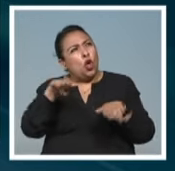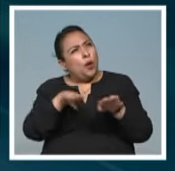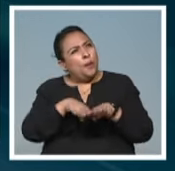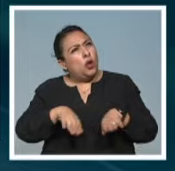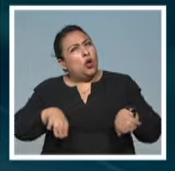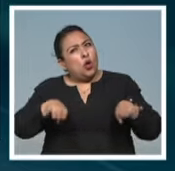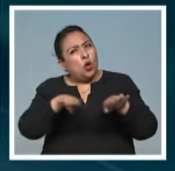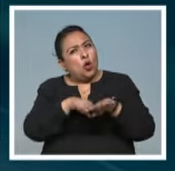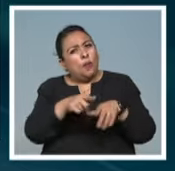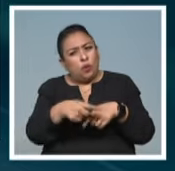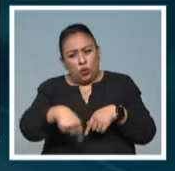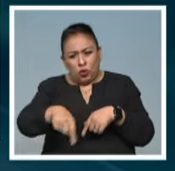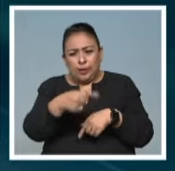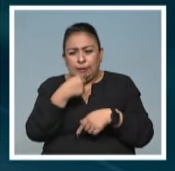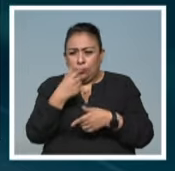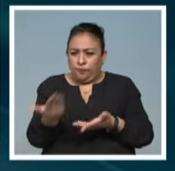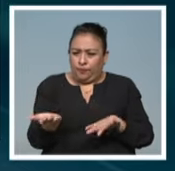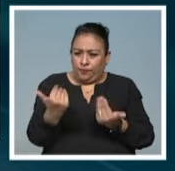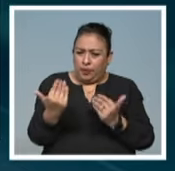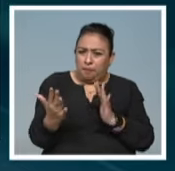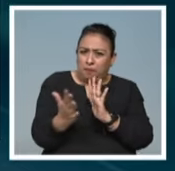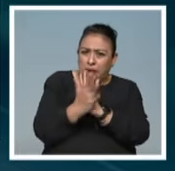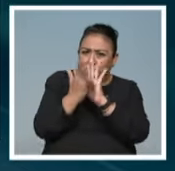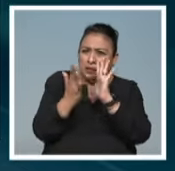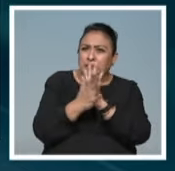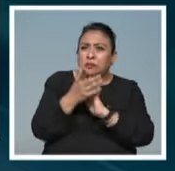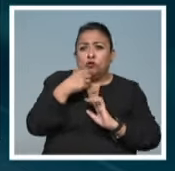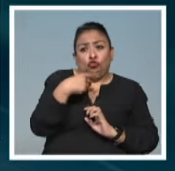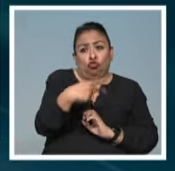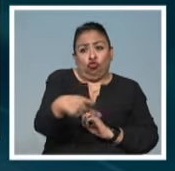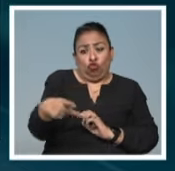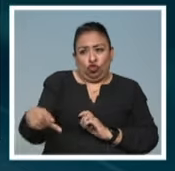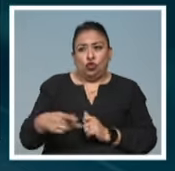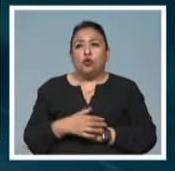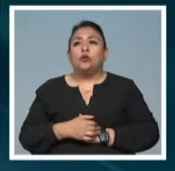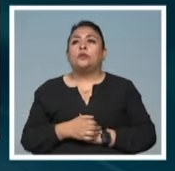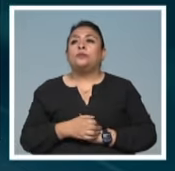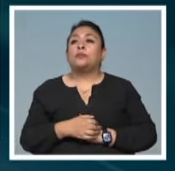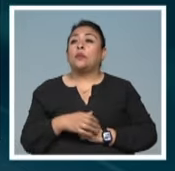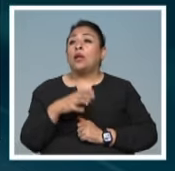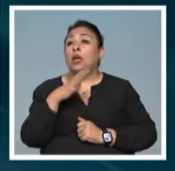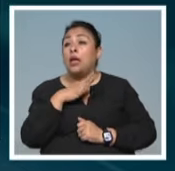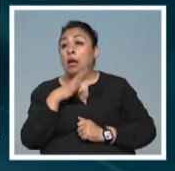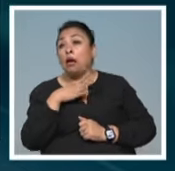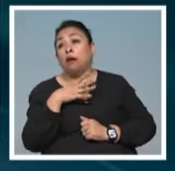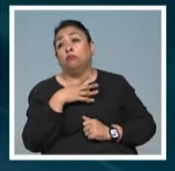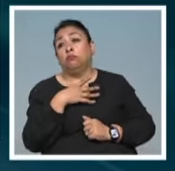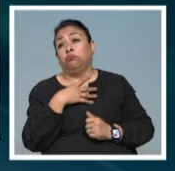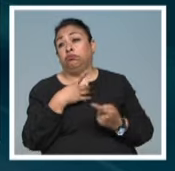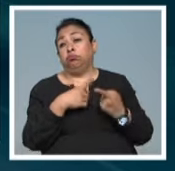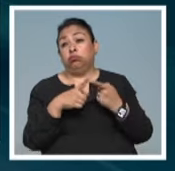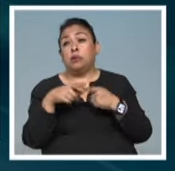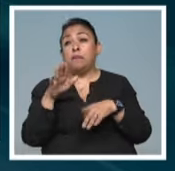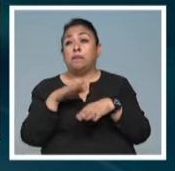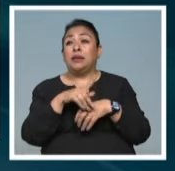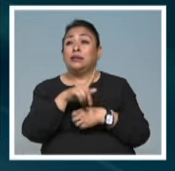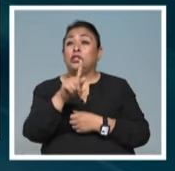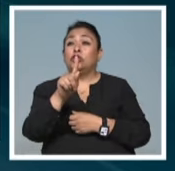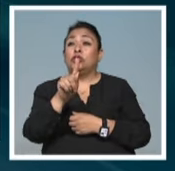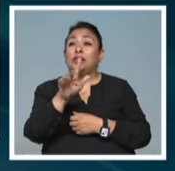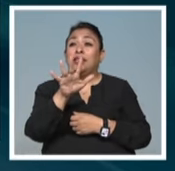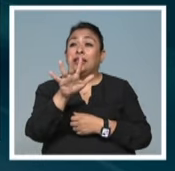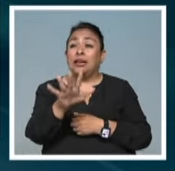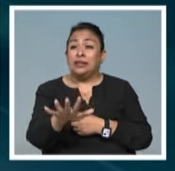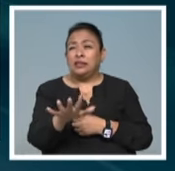involucramos a las niñas y a los niños en un espacio que es de ellos. Tenemos un acervo de más de 175,